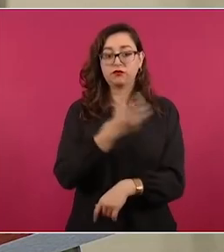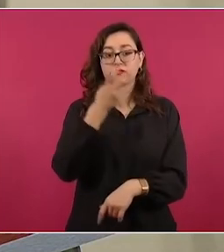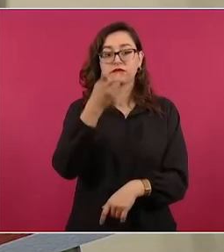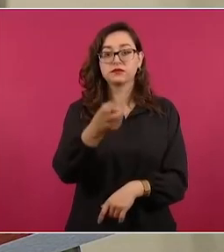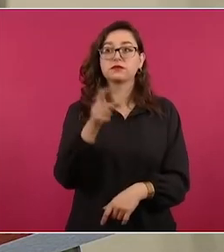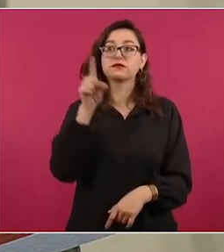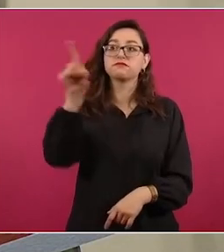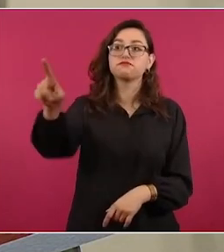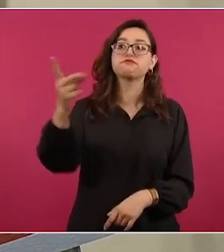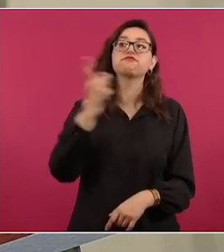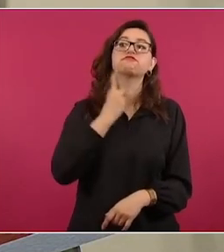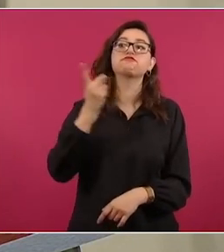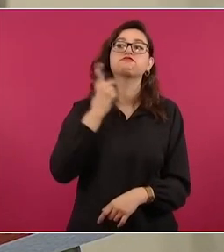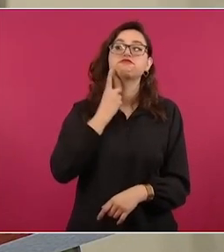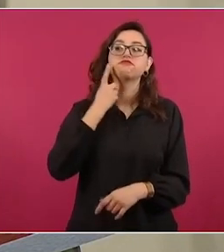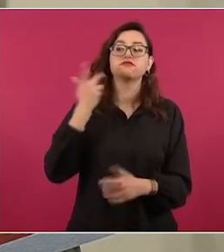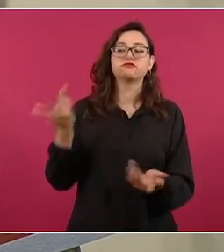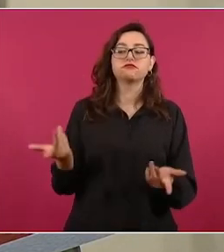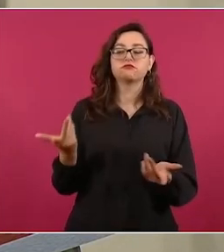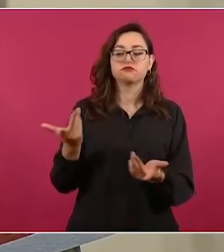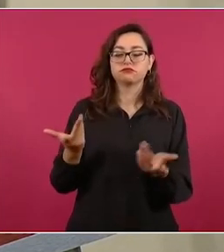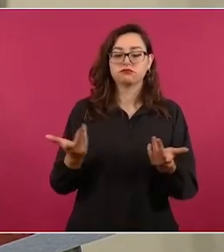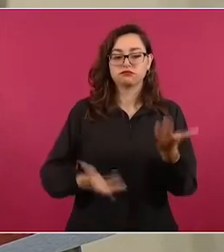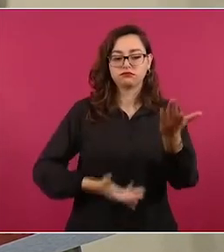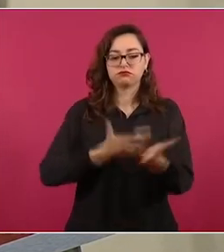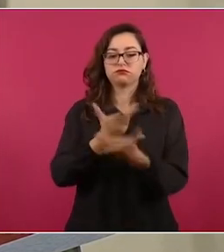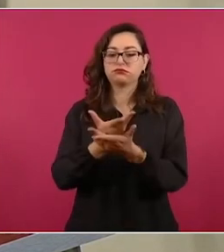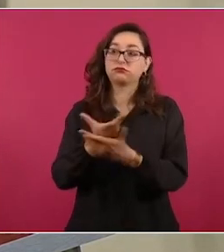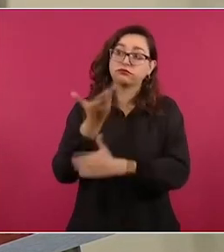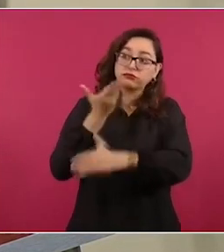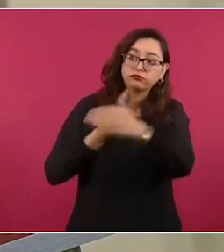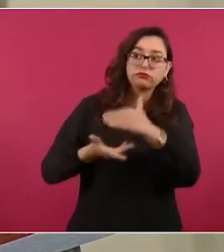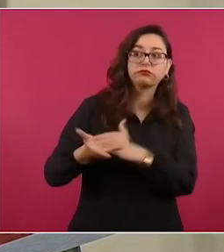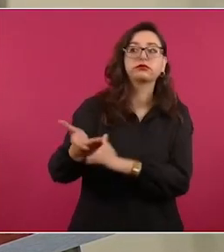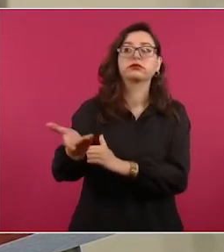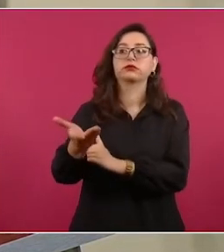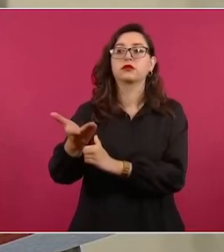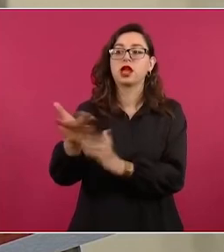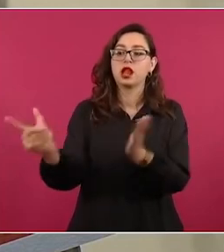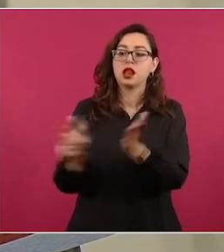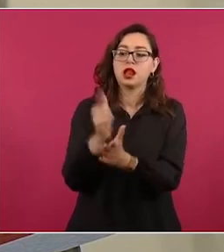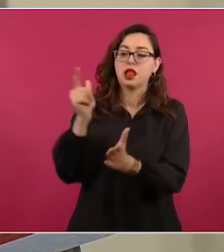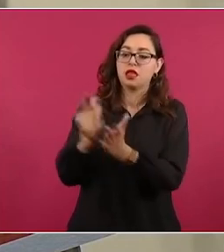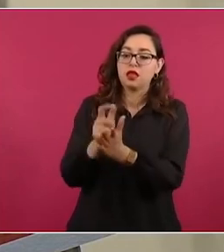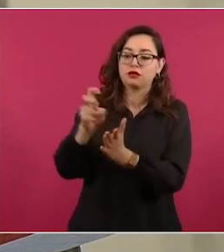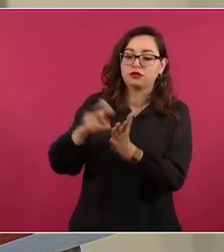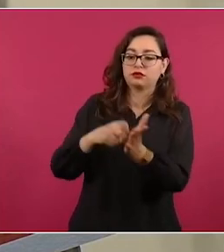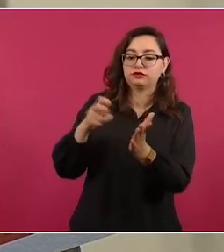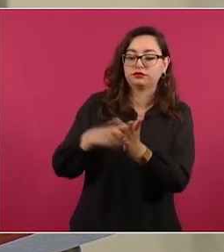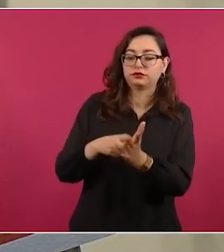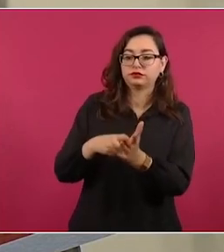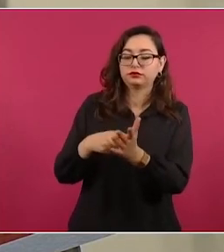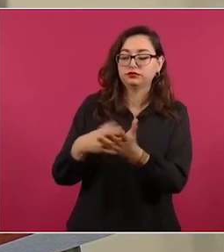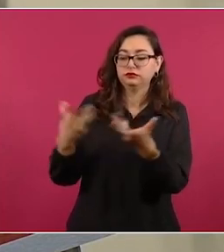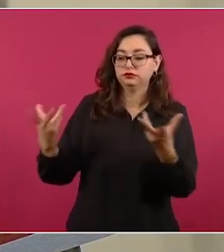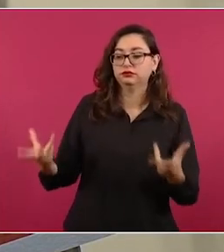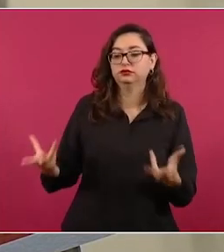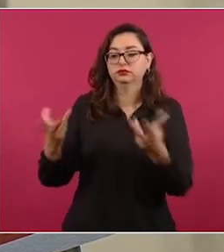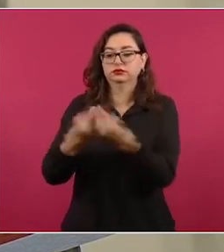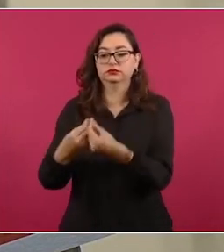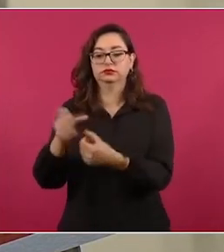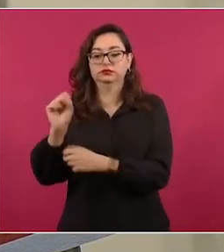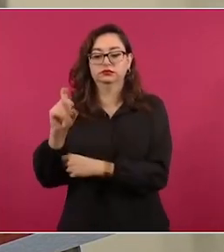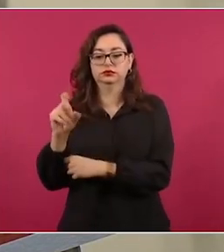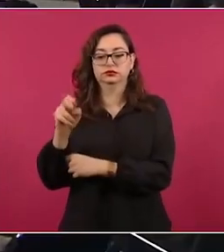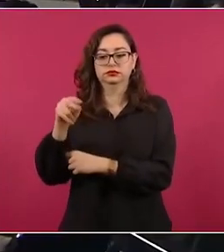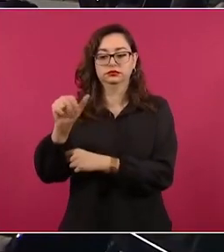Una iniciativa de reforma legal integral con el propósito de que la Guardia Nacional pase a formar parte de la Secretaría de